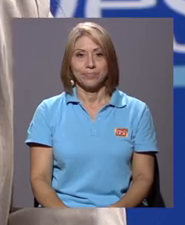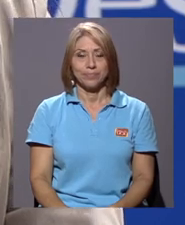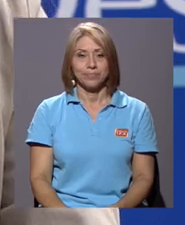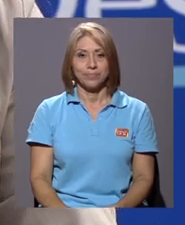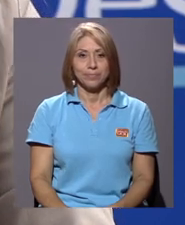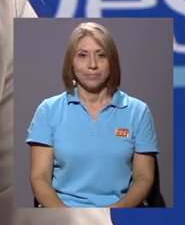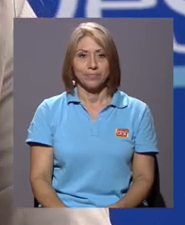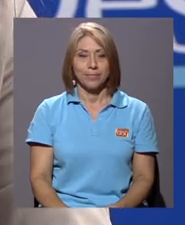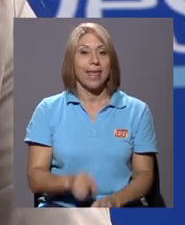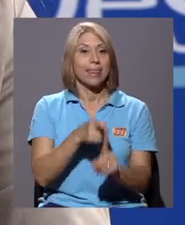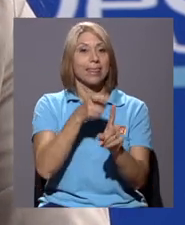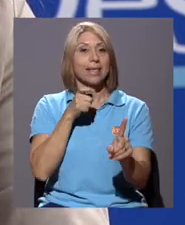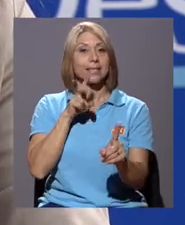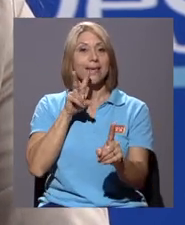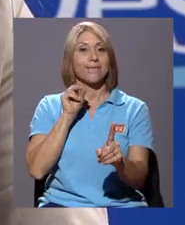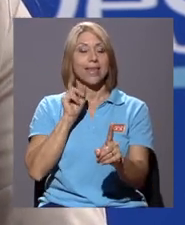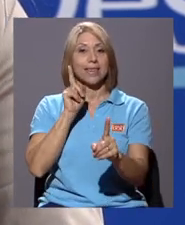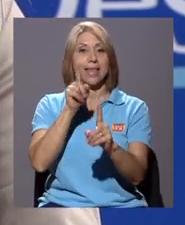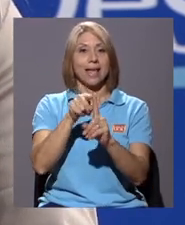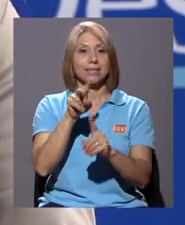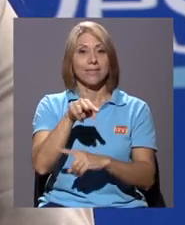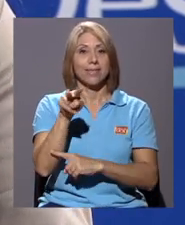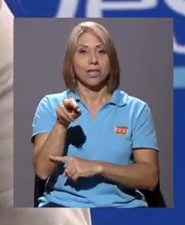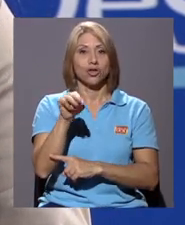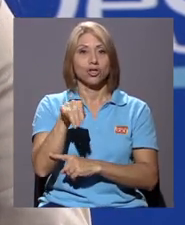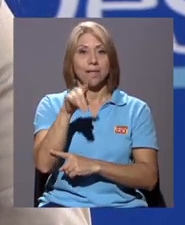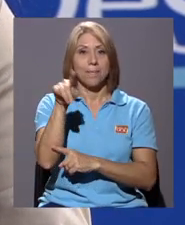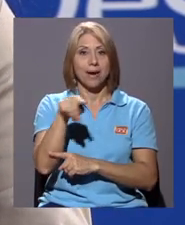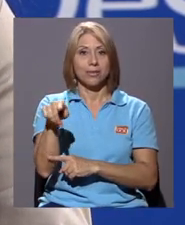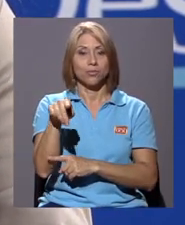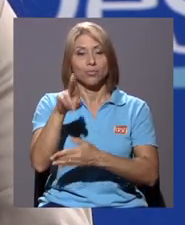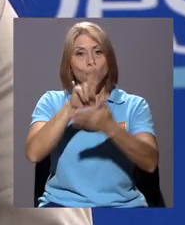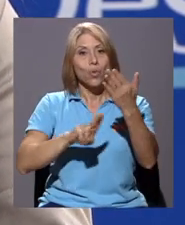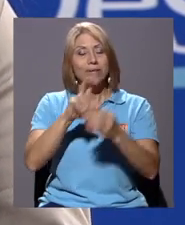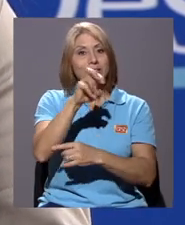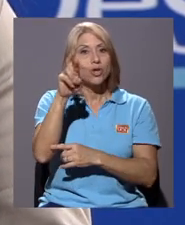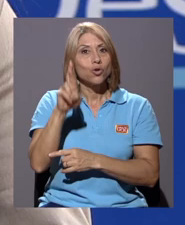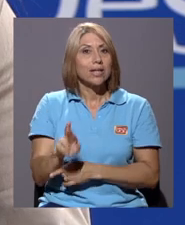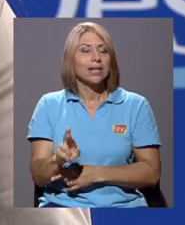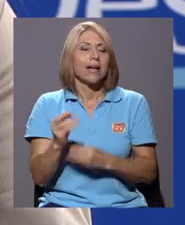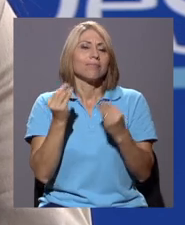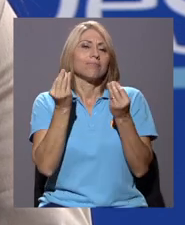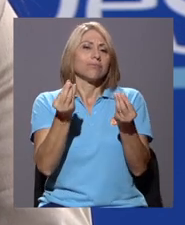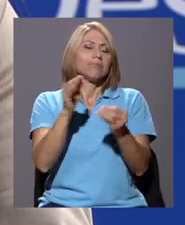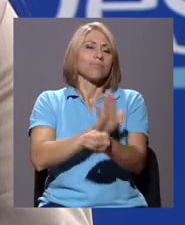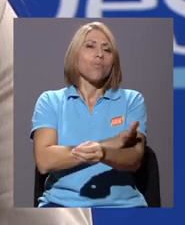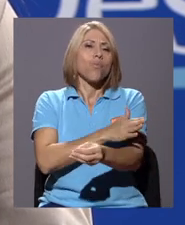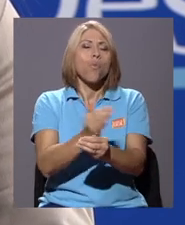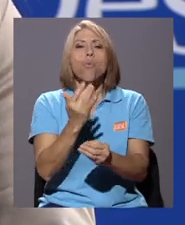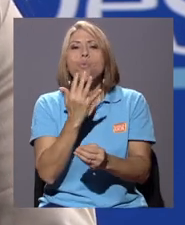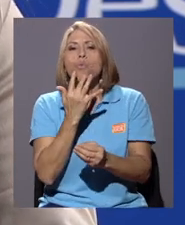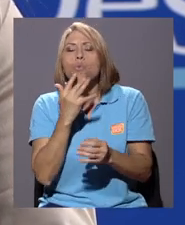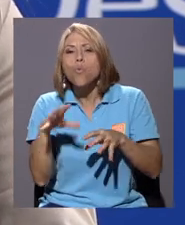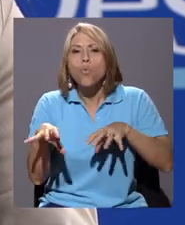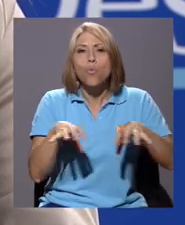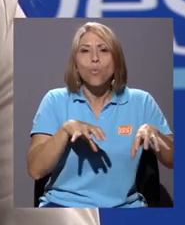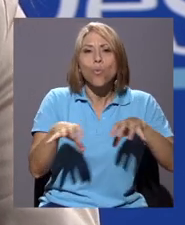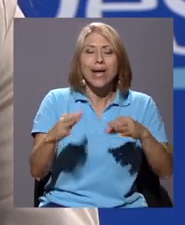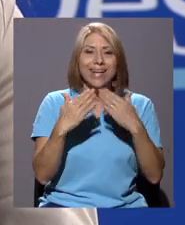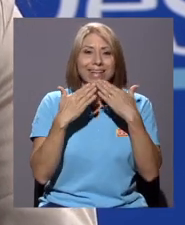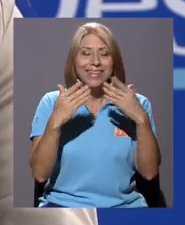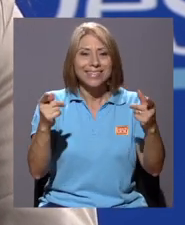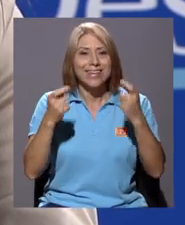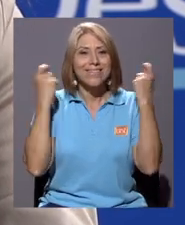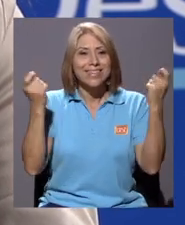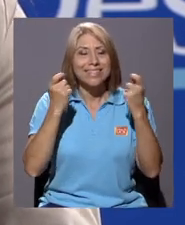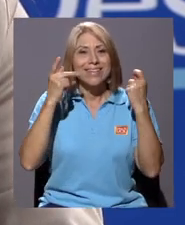Del 20 al 22 de marzo la Universidad de Costa Rica se llenará de música, color y movimiento gracias al Festival